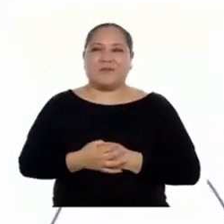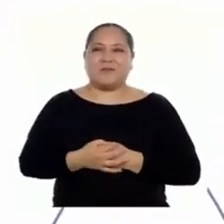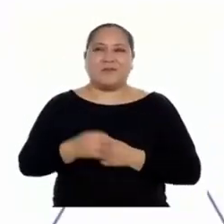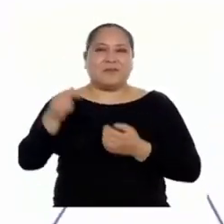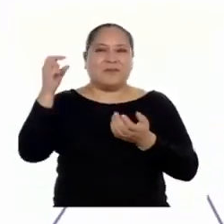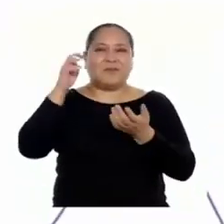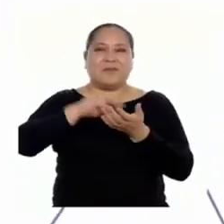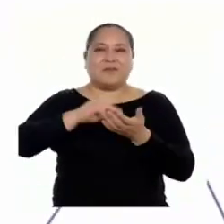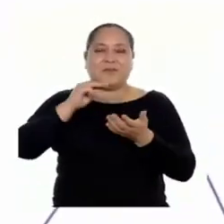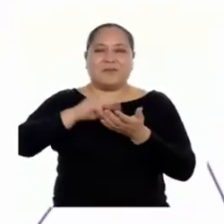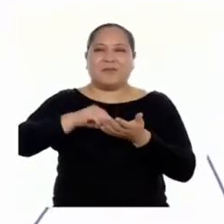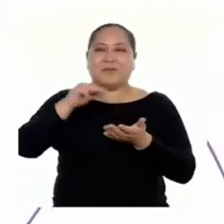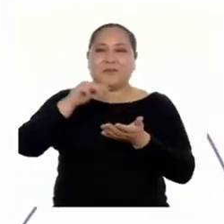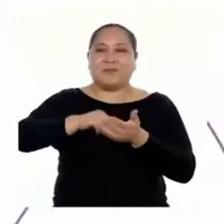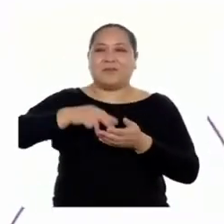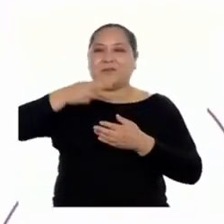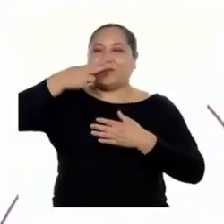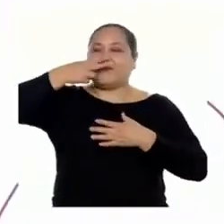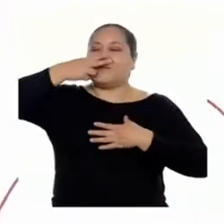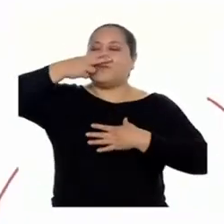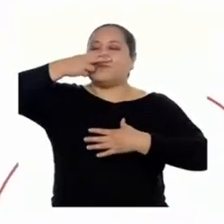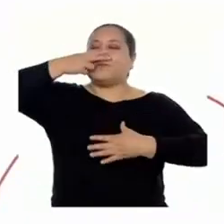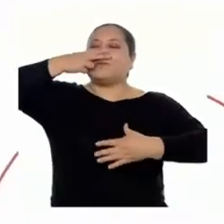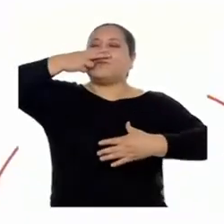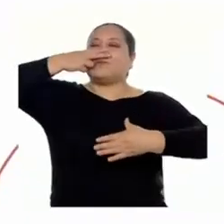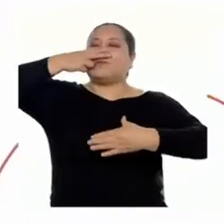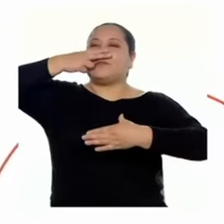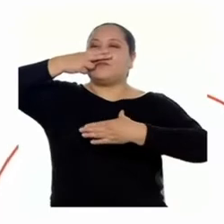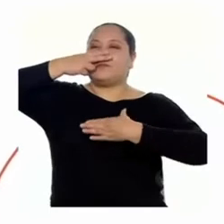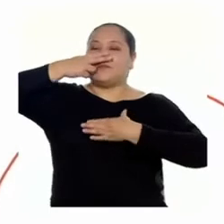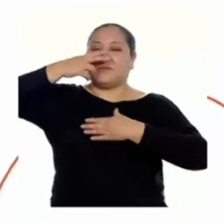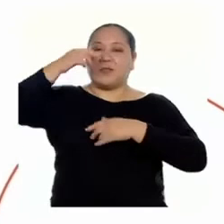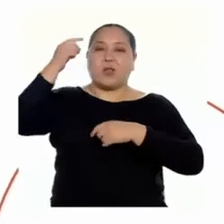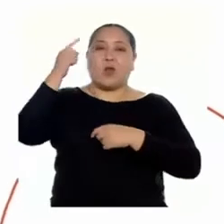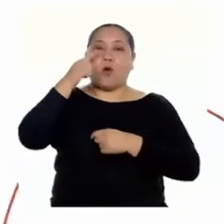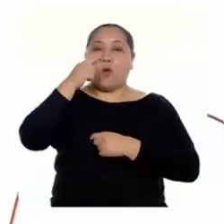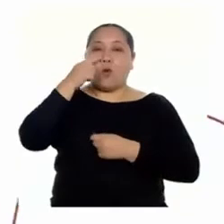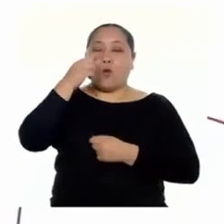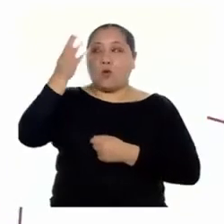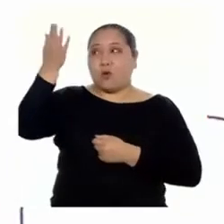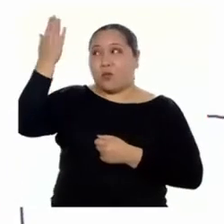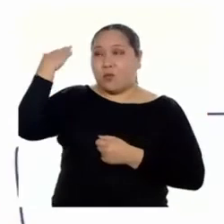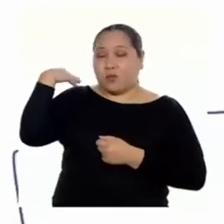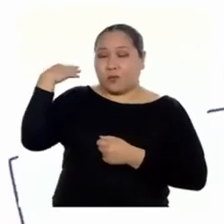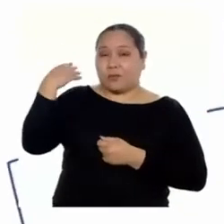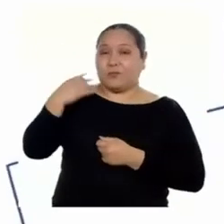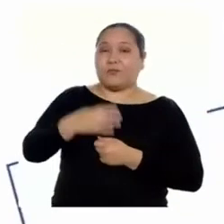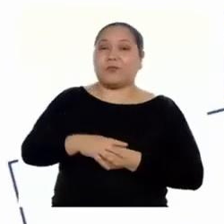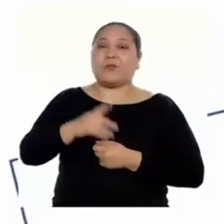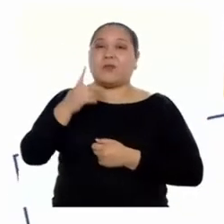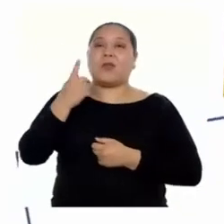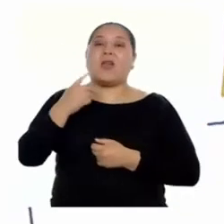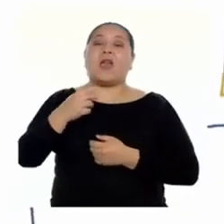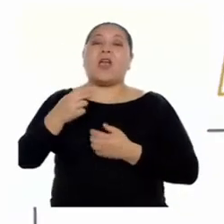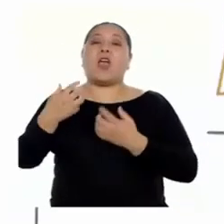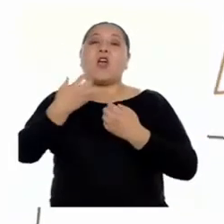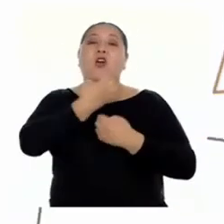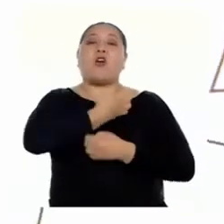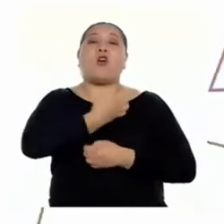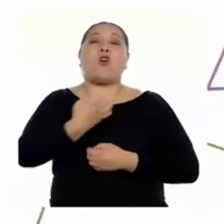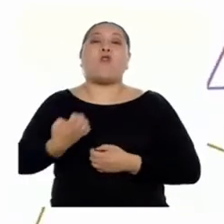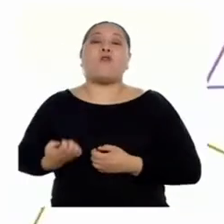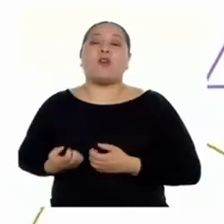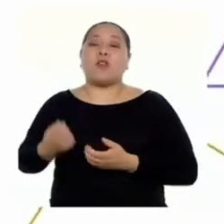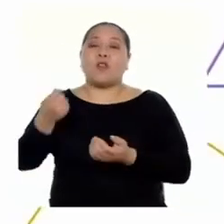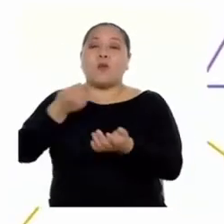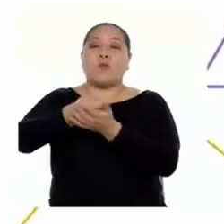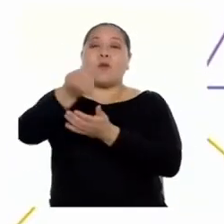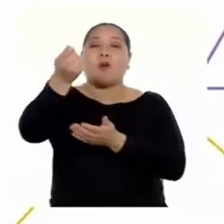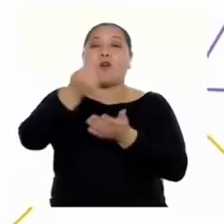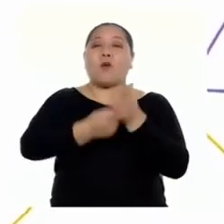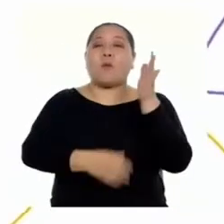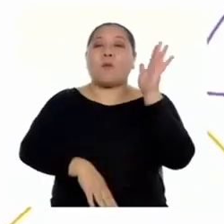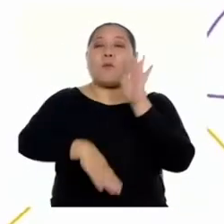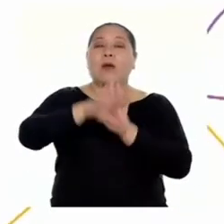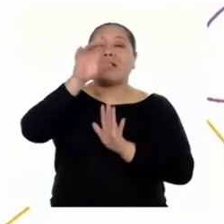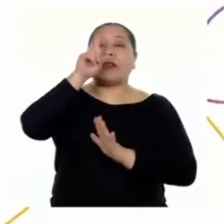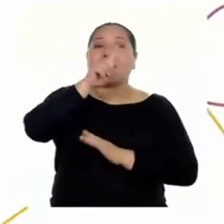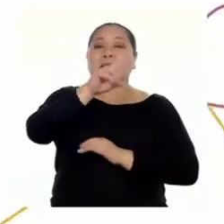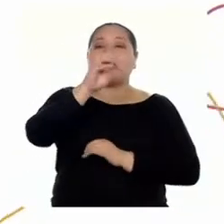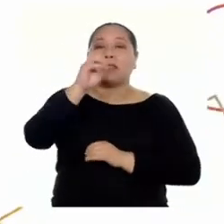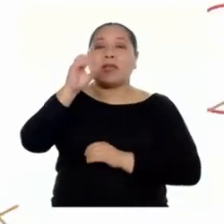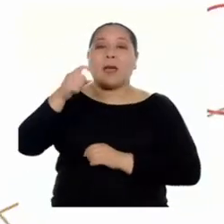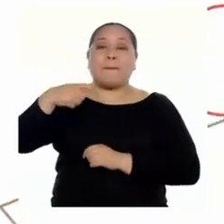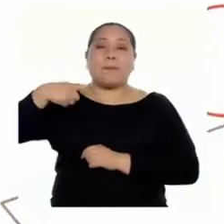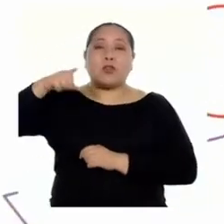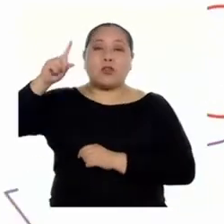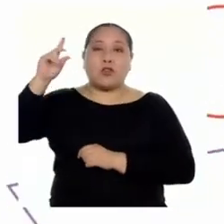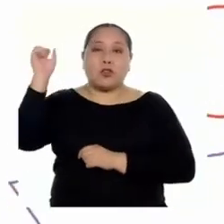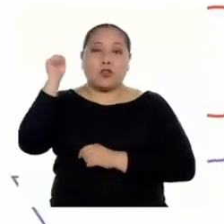Más oxígeno. El pasado mes de junio, el gobierno anunció una inversión por más de 100 millones de soles para